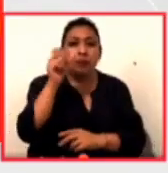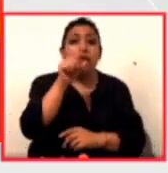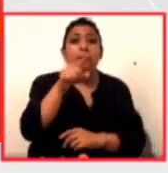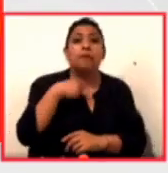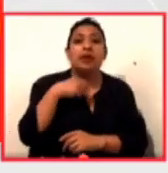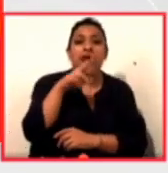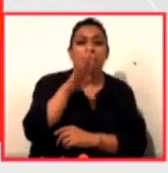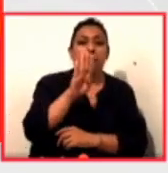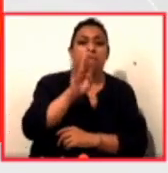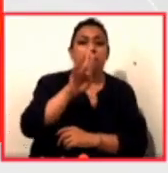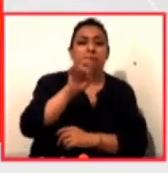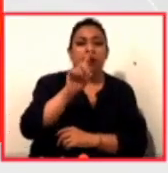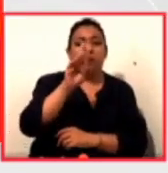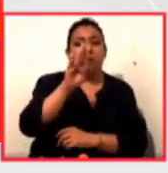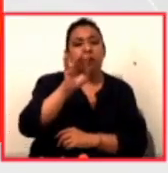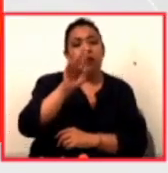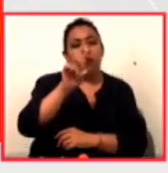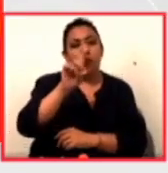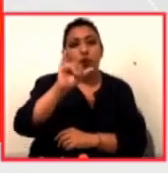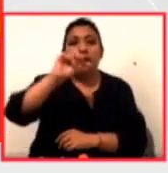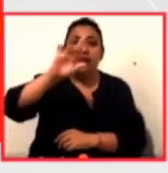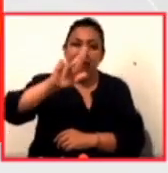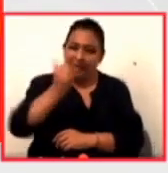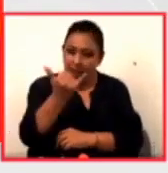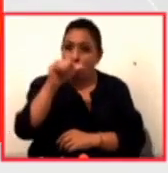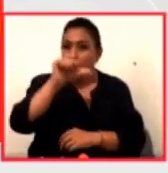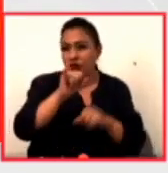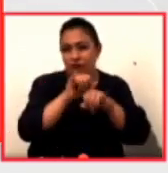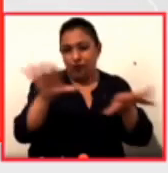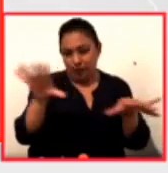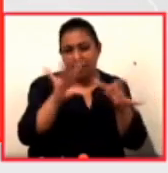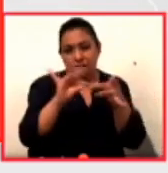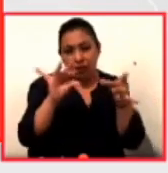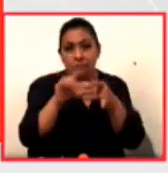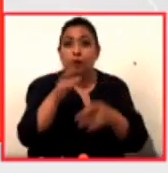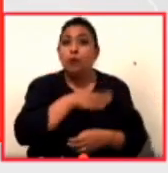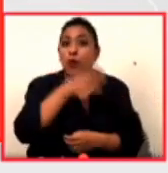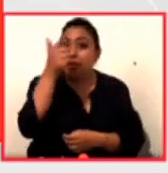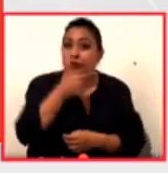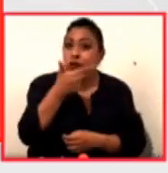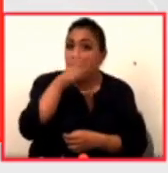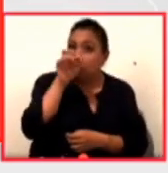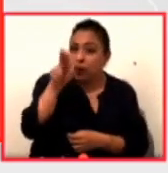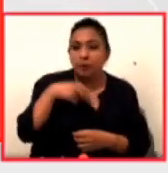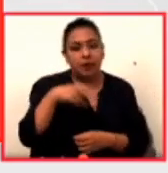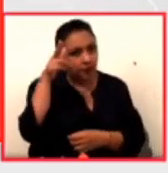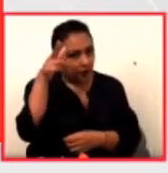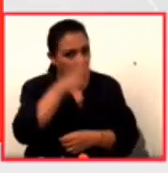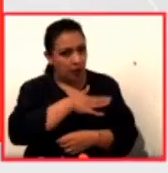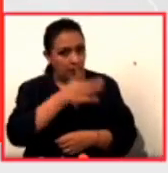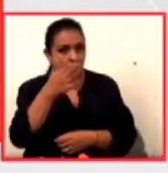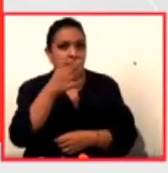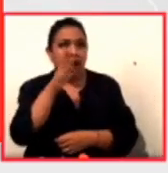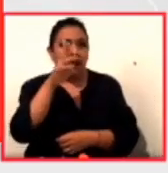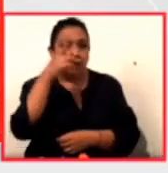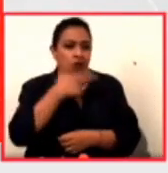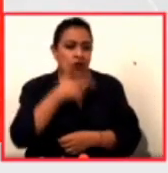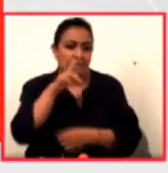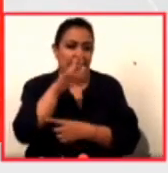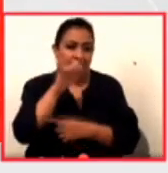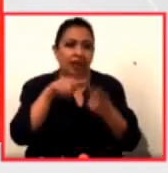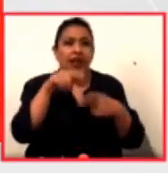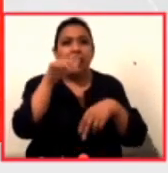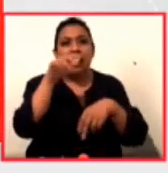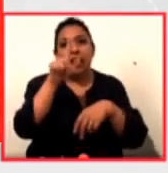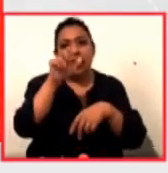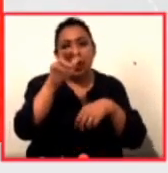tiene que ver con la información que les hemos preparado para este miércoles. Güemann, buenas noches. ¿Qué tal? Buenas noches, Rafael, Laura, amigos de Noticias veintidós. ¿Y qué